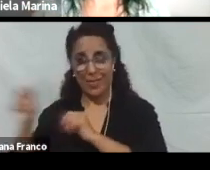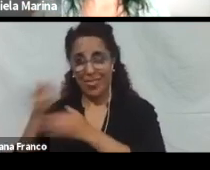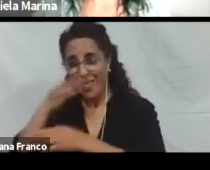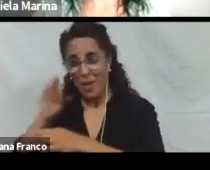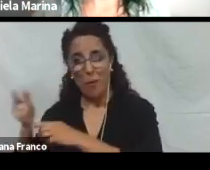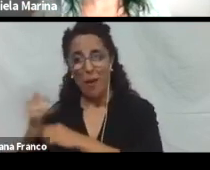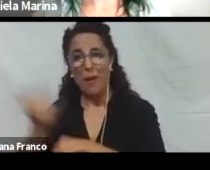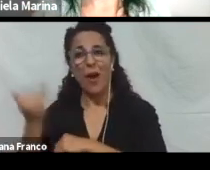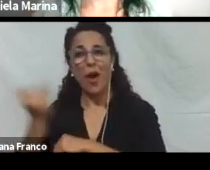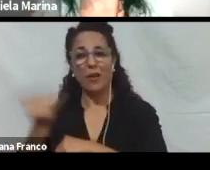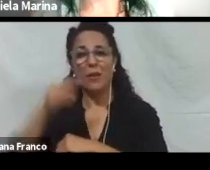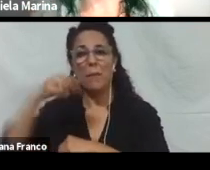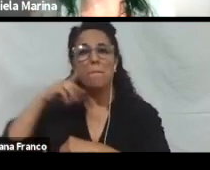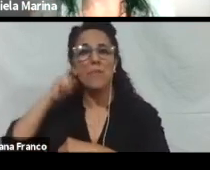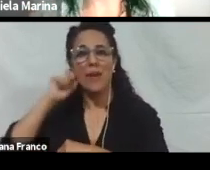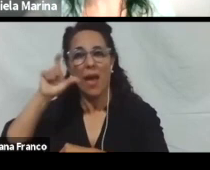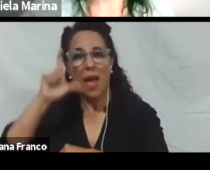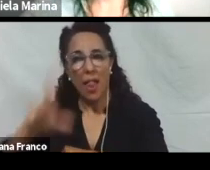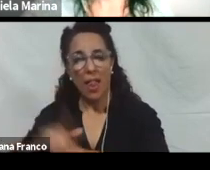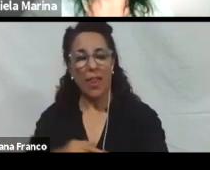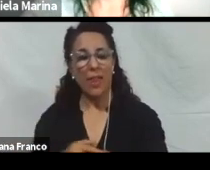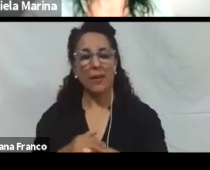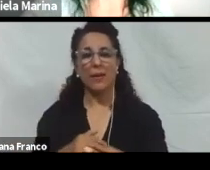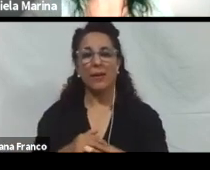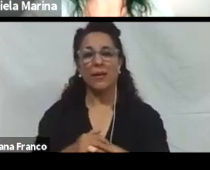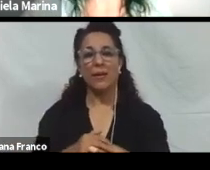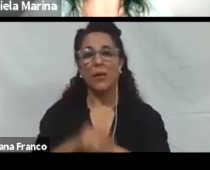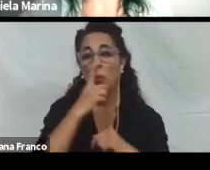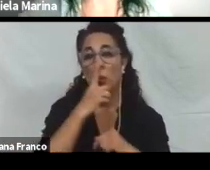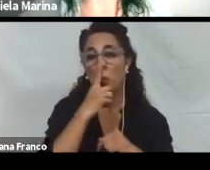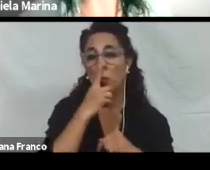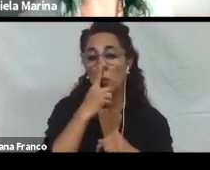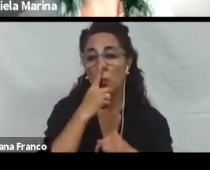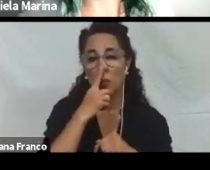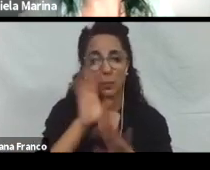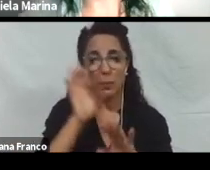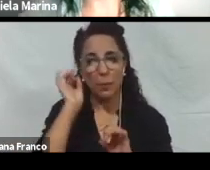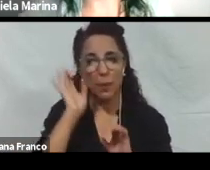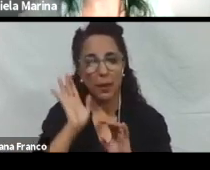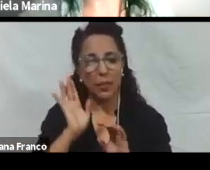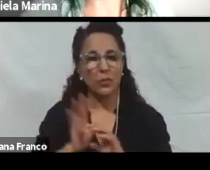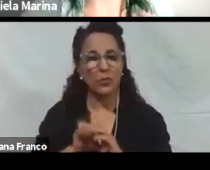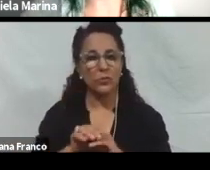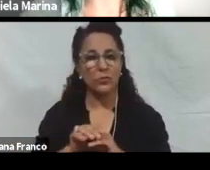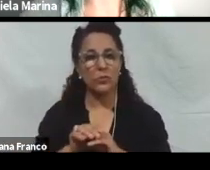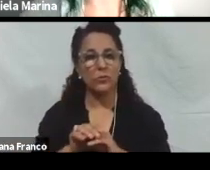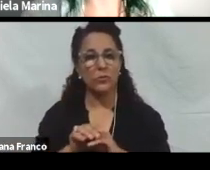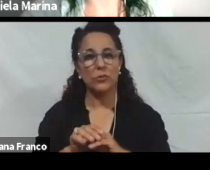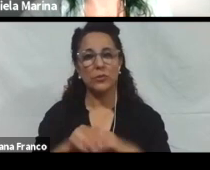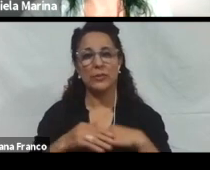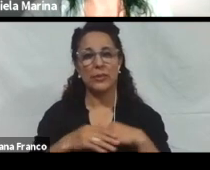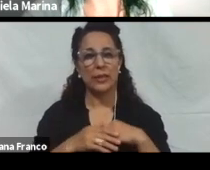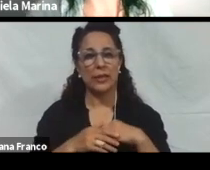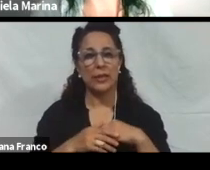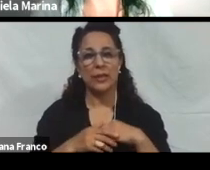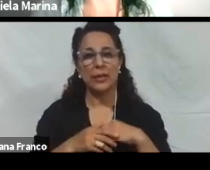Y por último, desarrollar accesibilidad en temas complejos o concretos, mejor dicho,